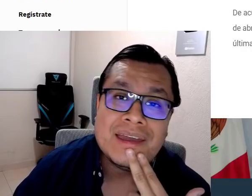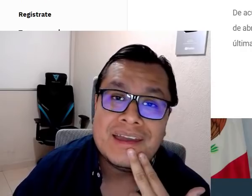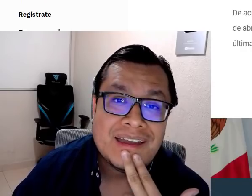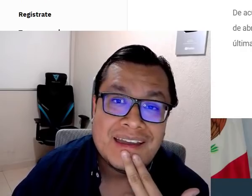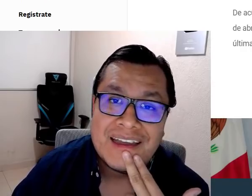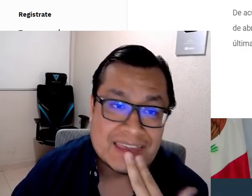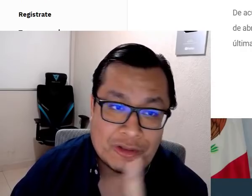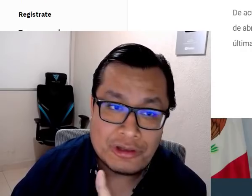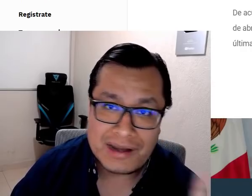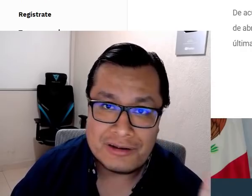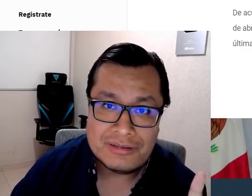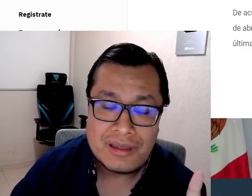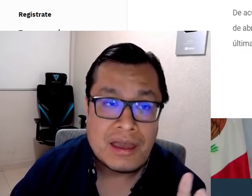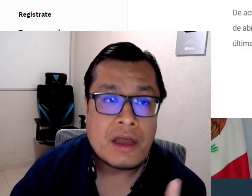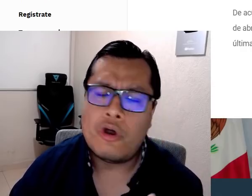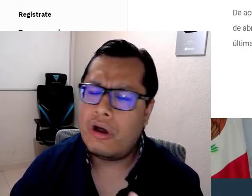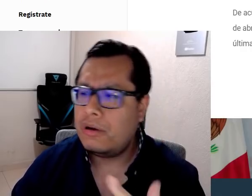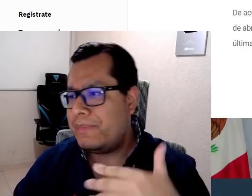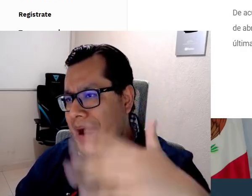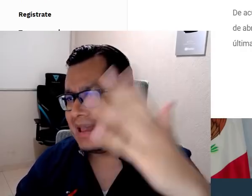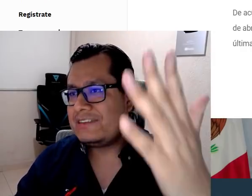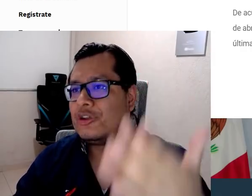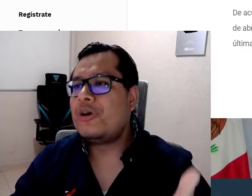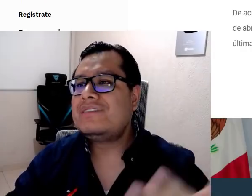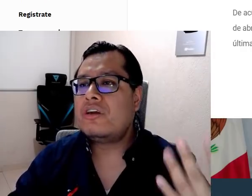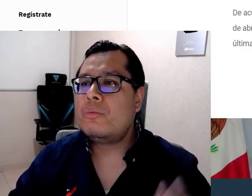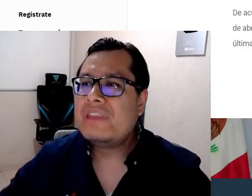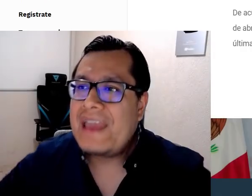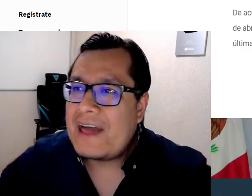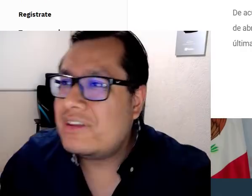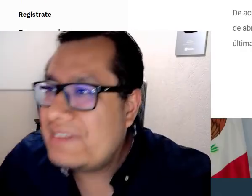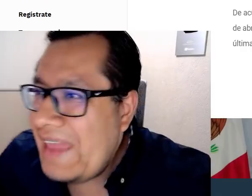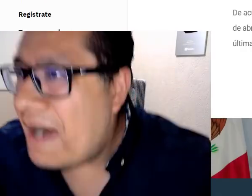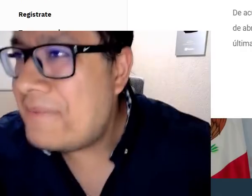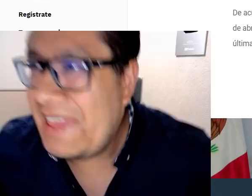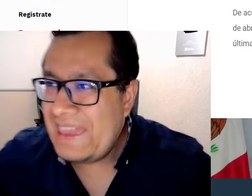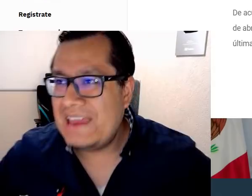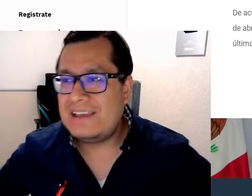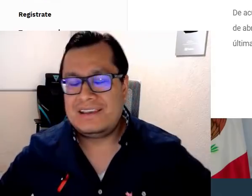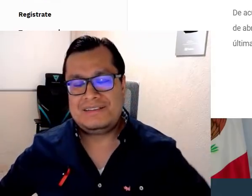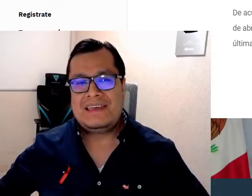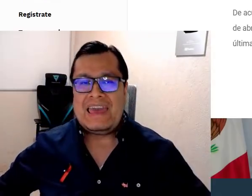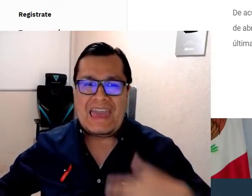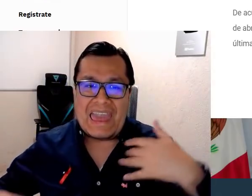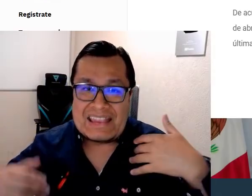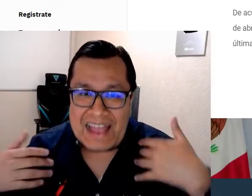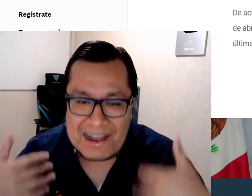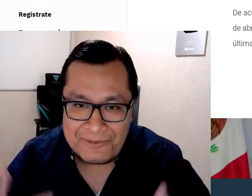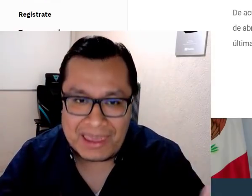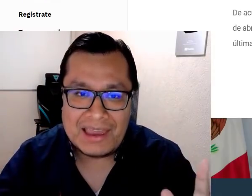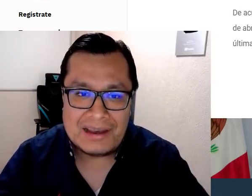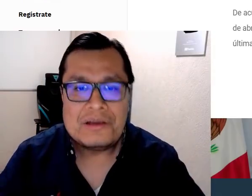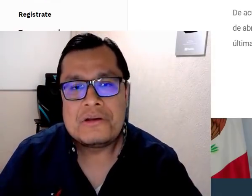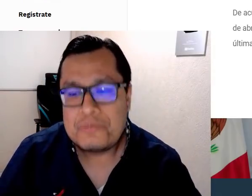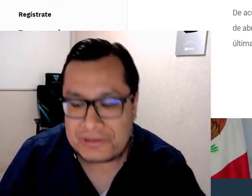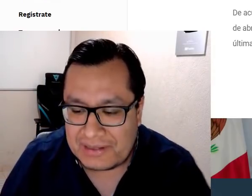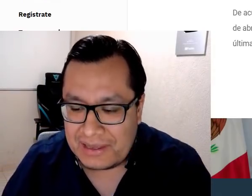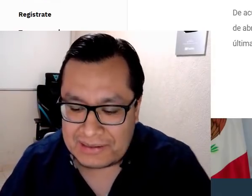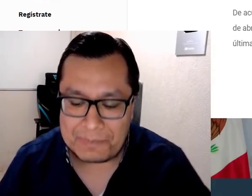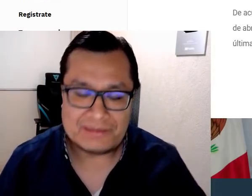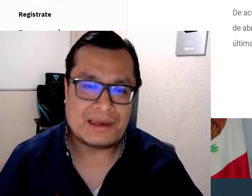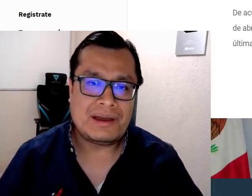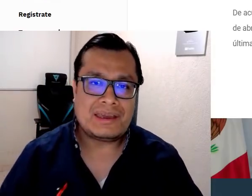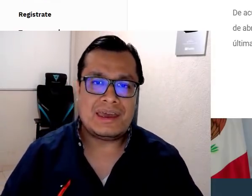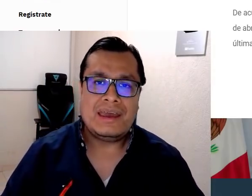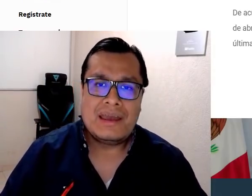las 3B? ¿Ya no entraron? Oh, maestro, ese comunicado es de abril. En abril, pues